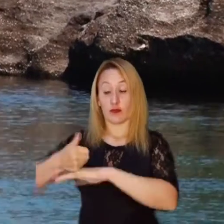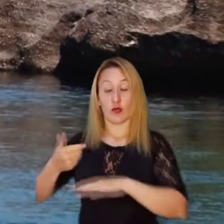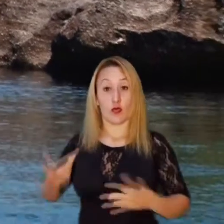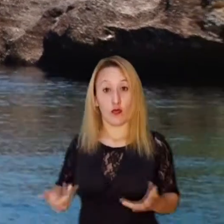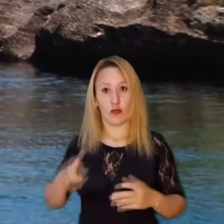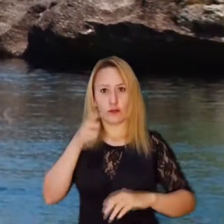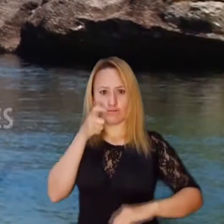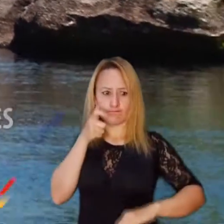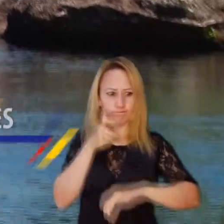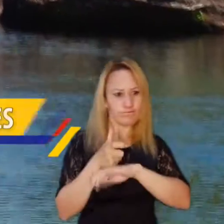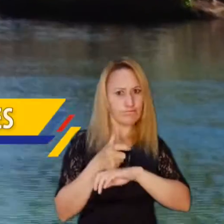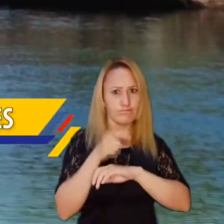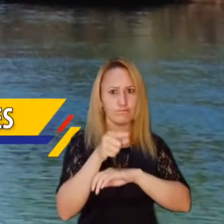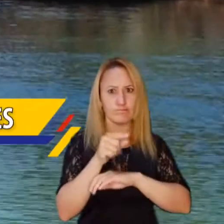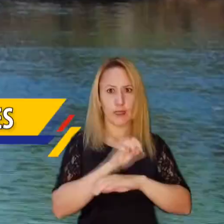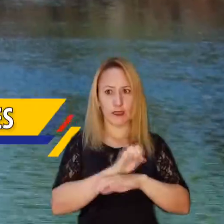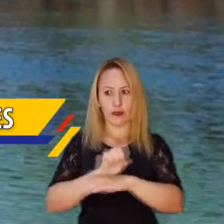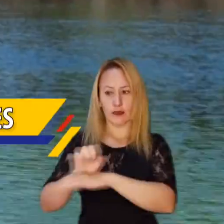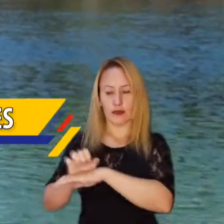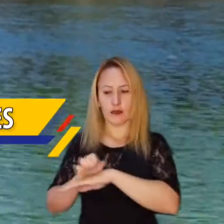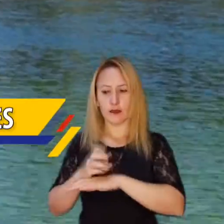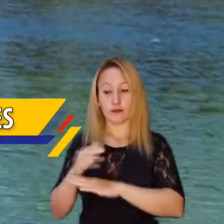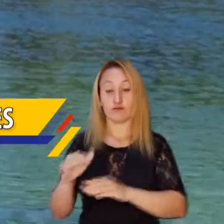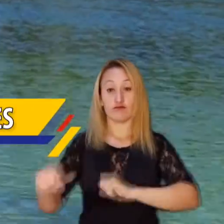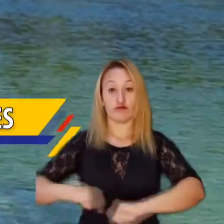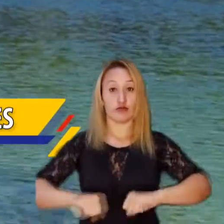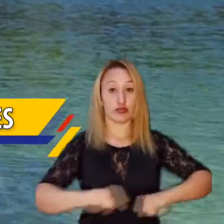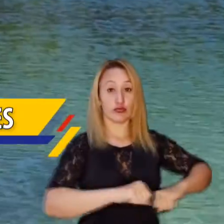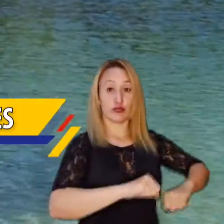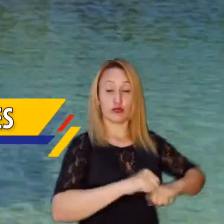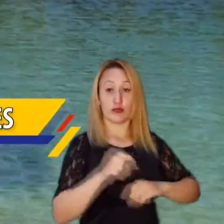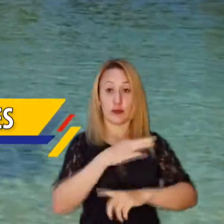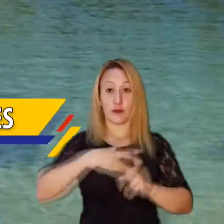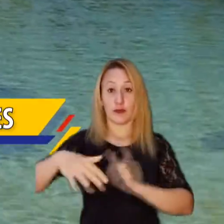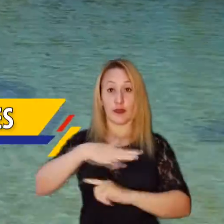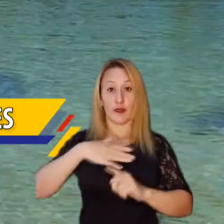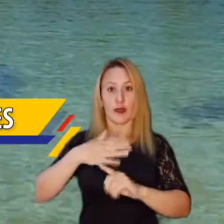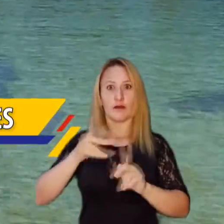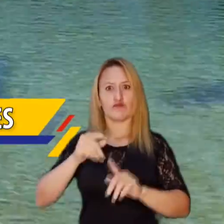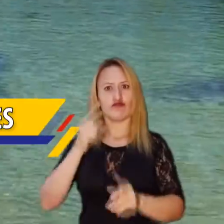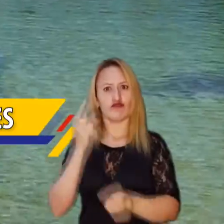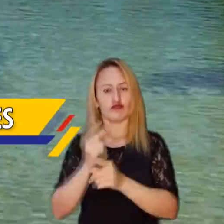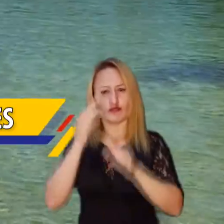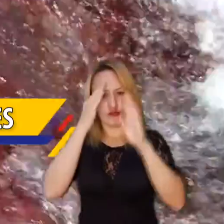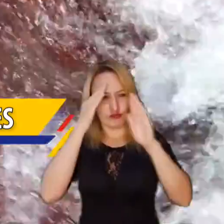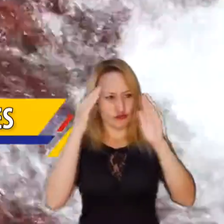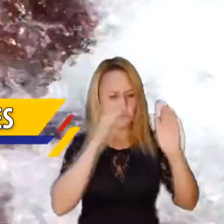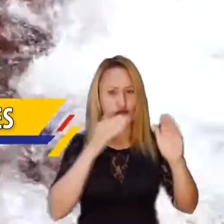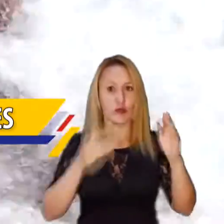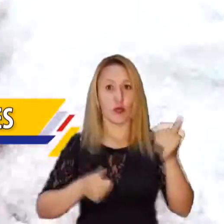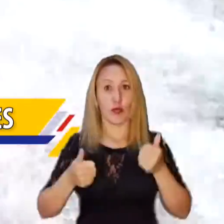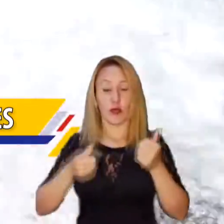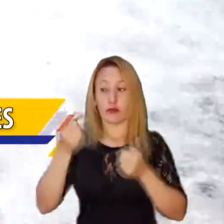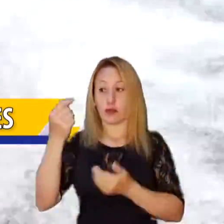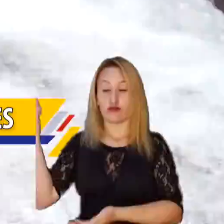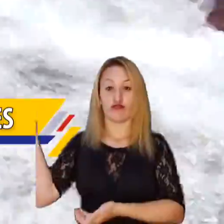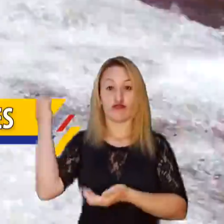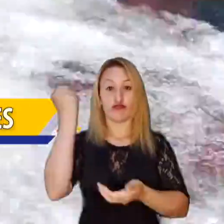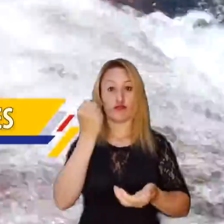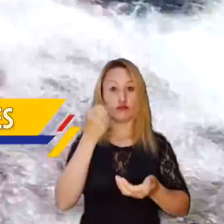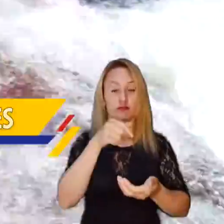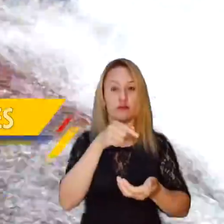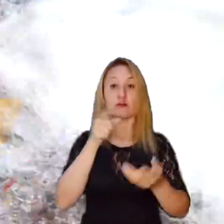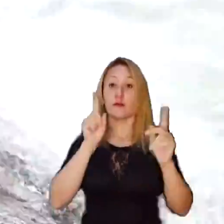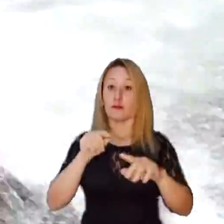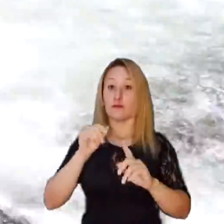La nueva dirección vigilará las entidades que son responsables de la gestión ambiental y estará atenta a la correcta inversión de los recursos